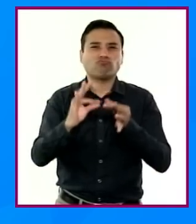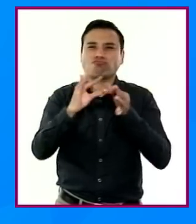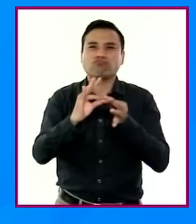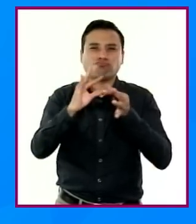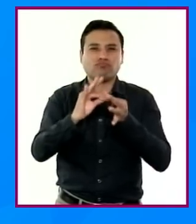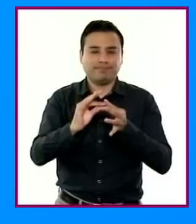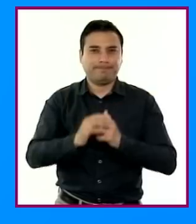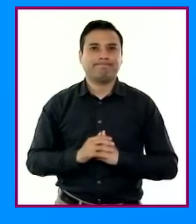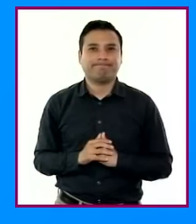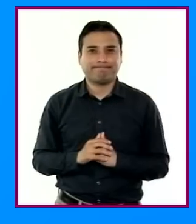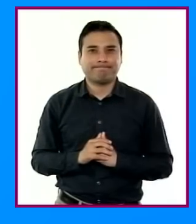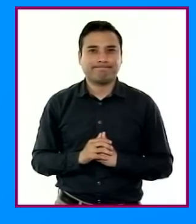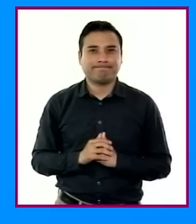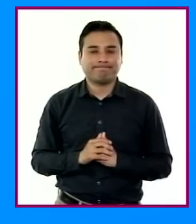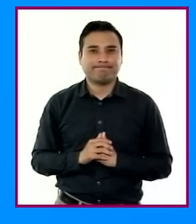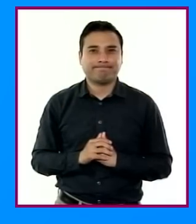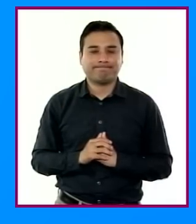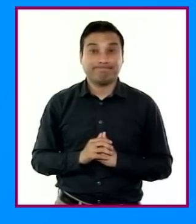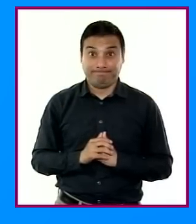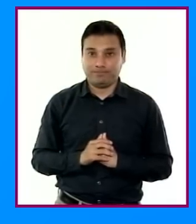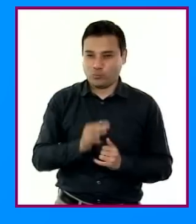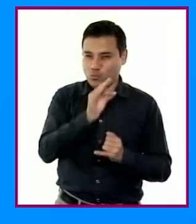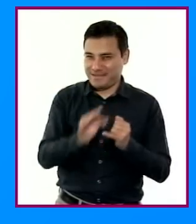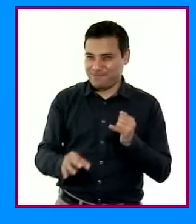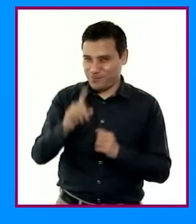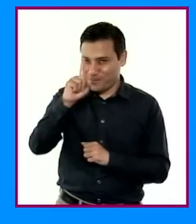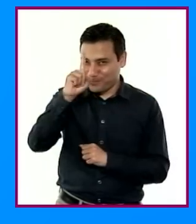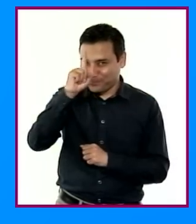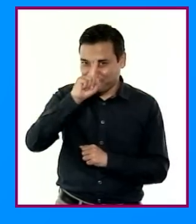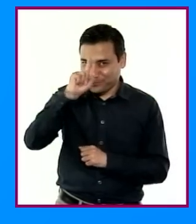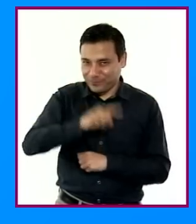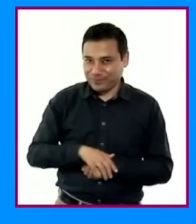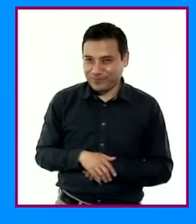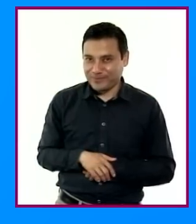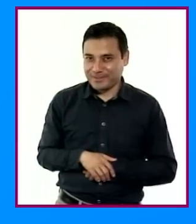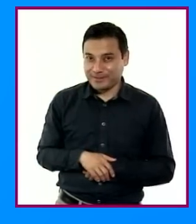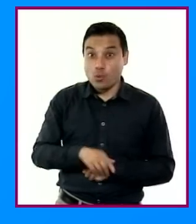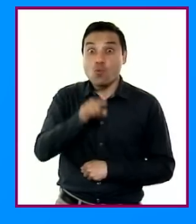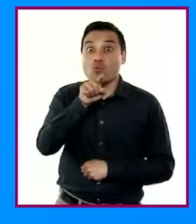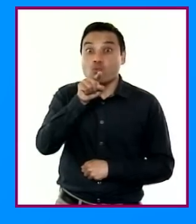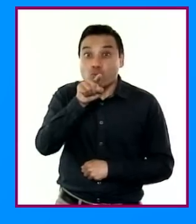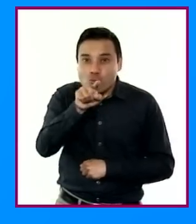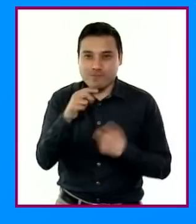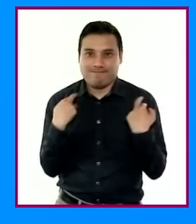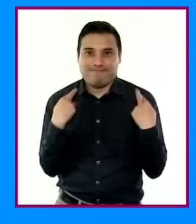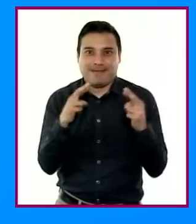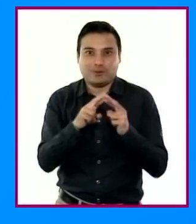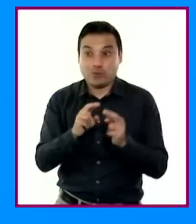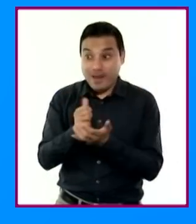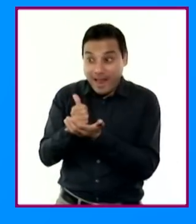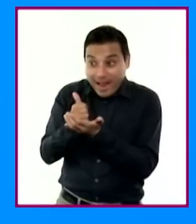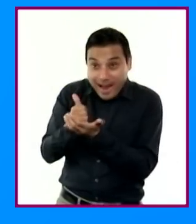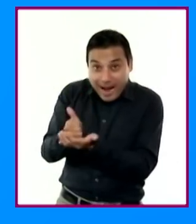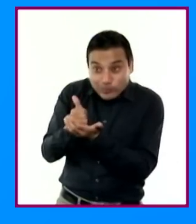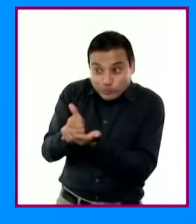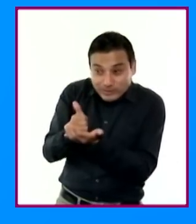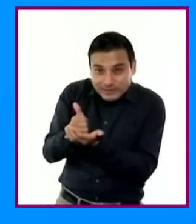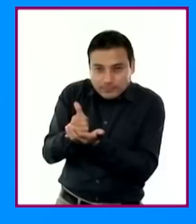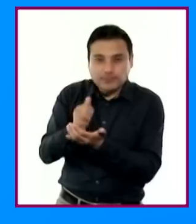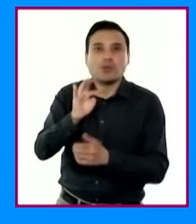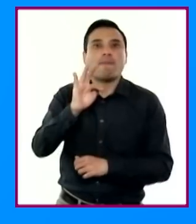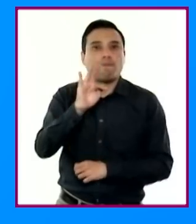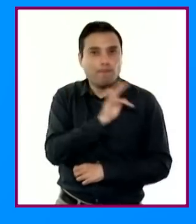conclusiones. Finalmente, el acompañamiento cercano de ustedes docentes propiciará la ampliación de